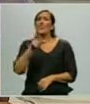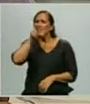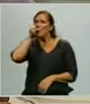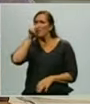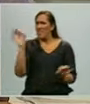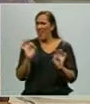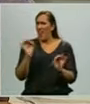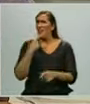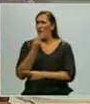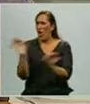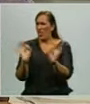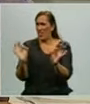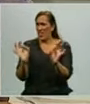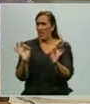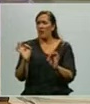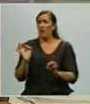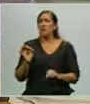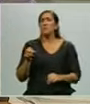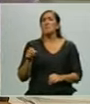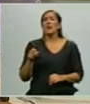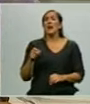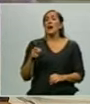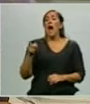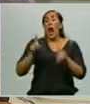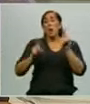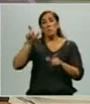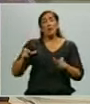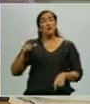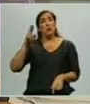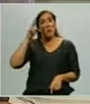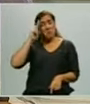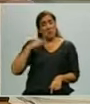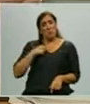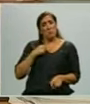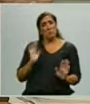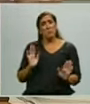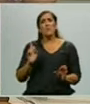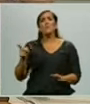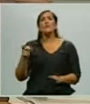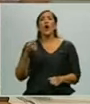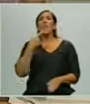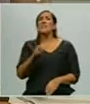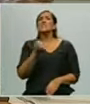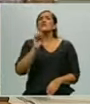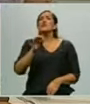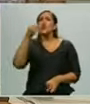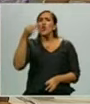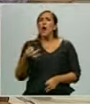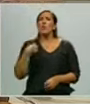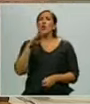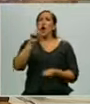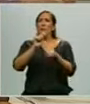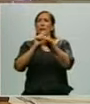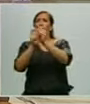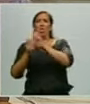dicen los que me aprecian, los que me quieren, los que apenas me tienen respeto. Me nombraba por mi nombre distorsionado y